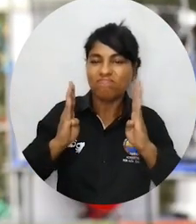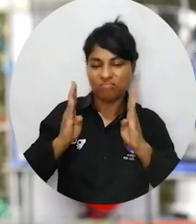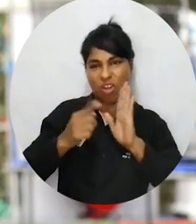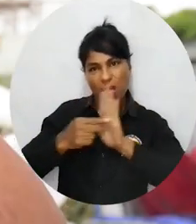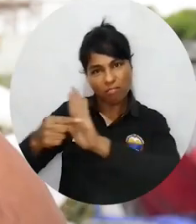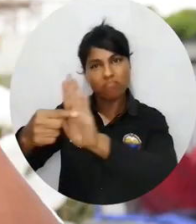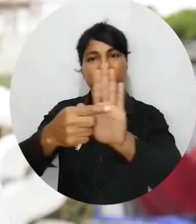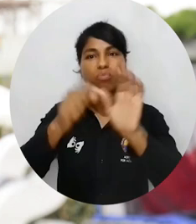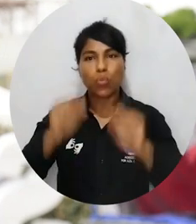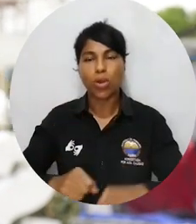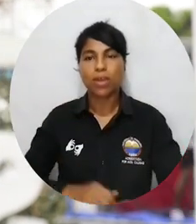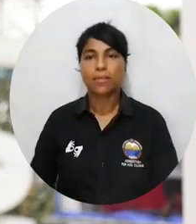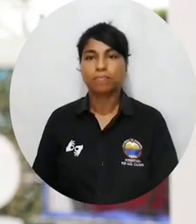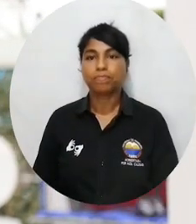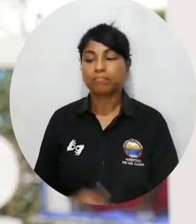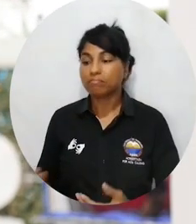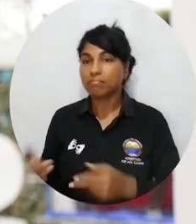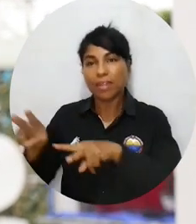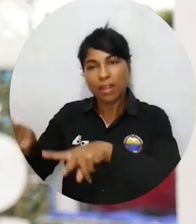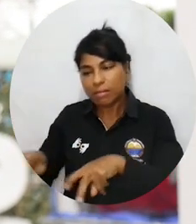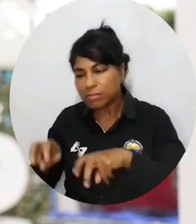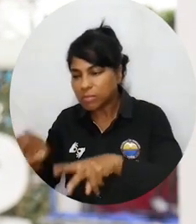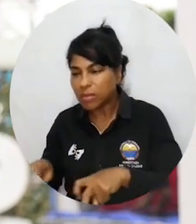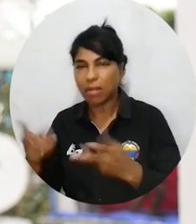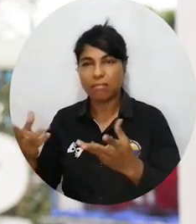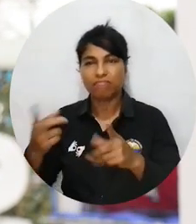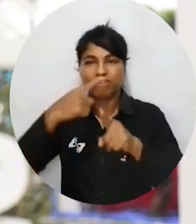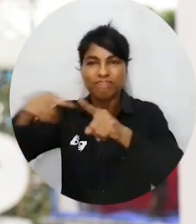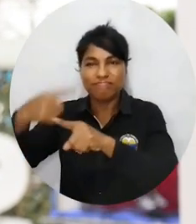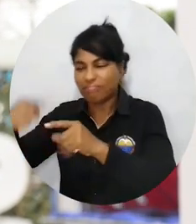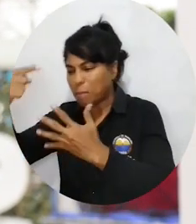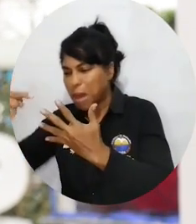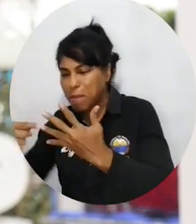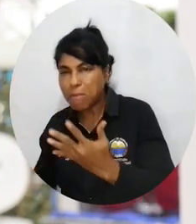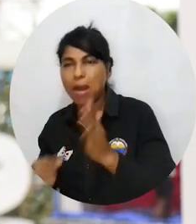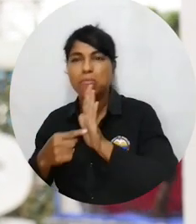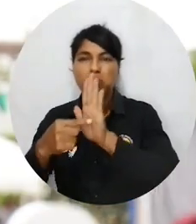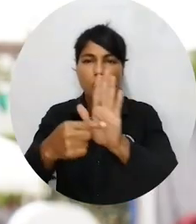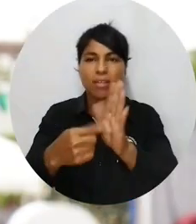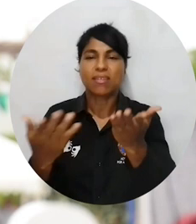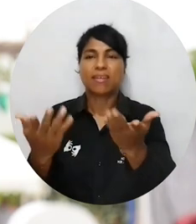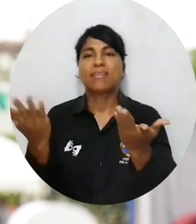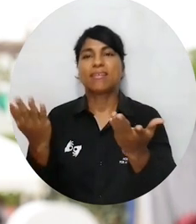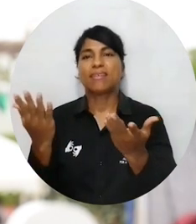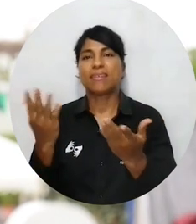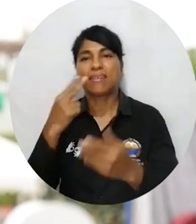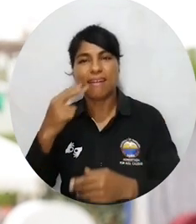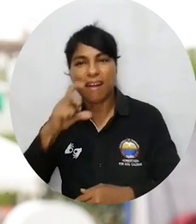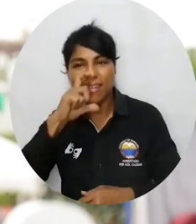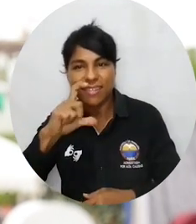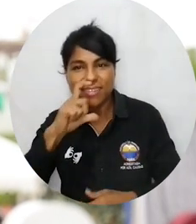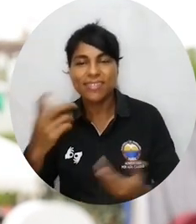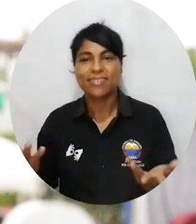somos visibles. Estamos ofreciendo productos enfocados a la parte agrícola también, estamos ofreciendo carnes de cerdo,